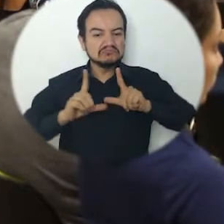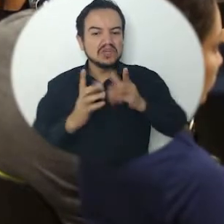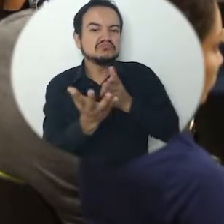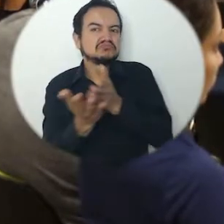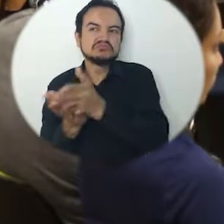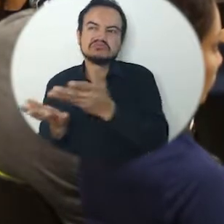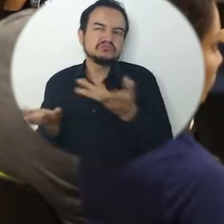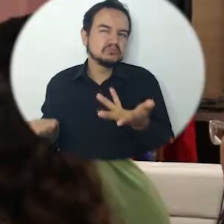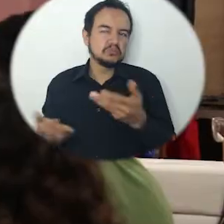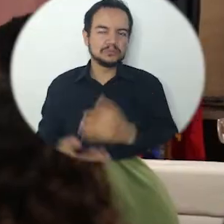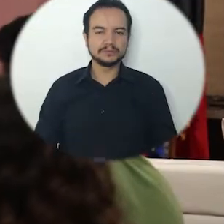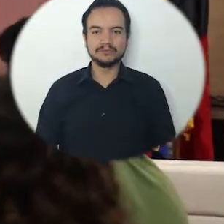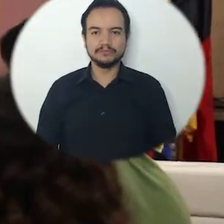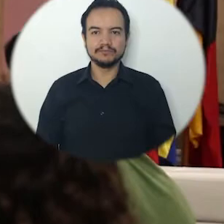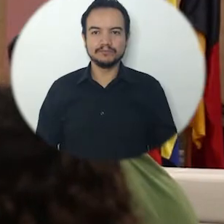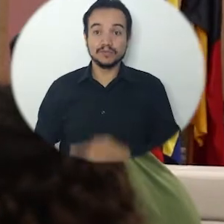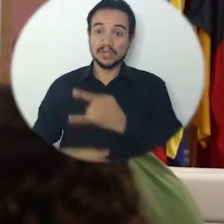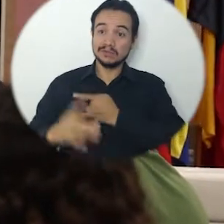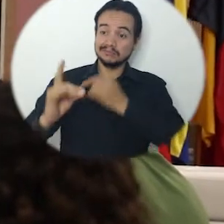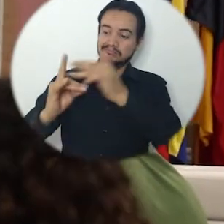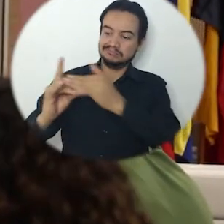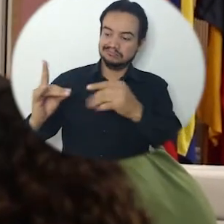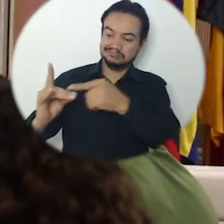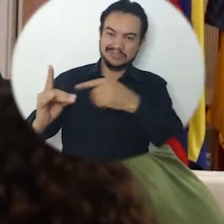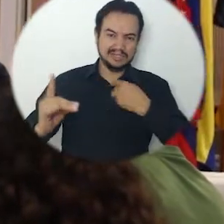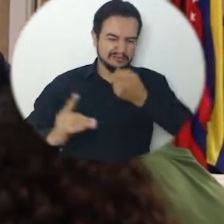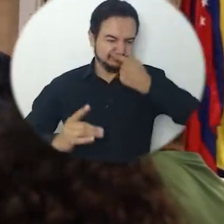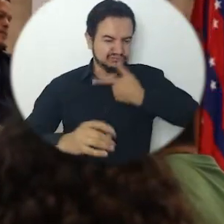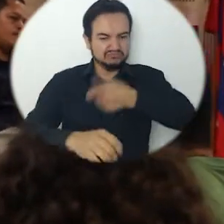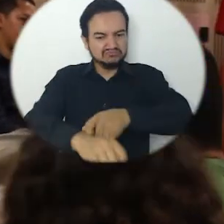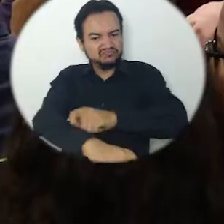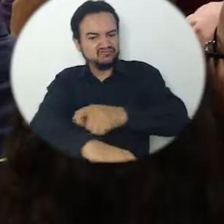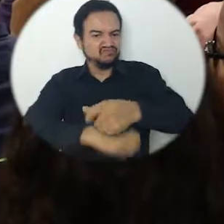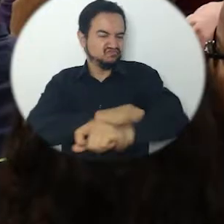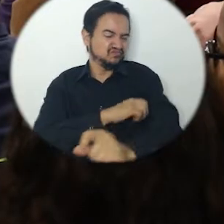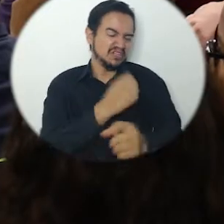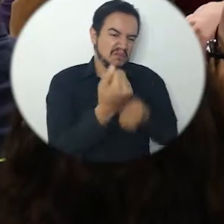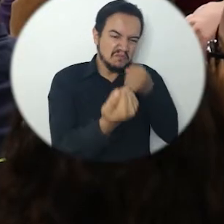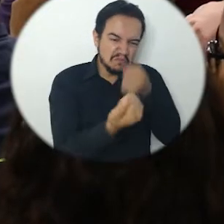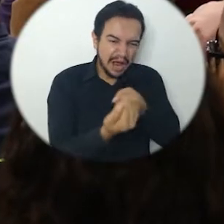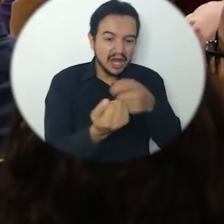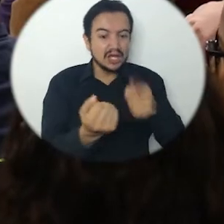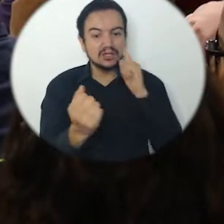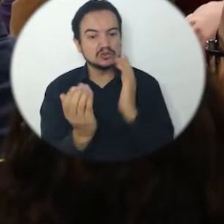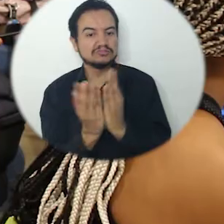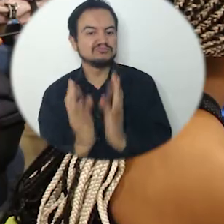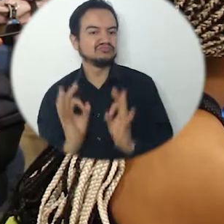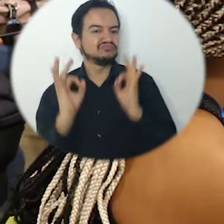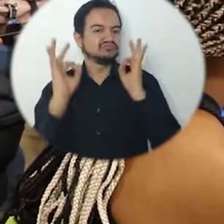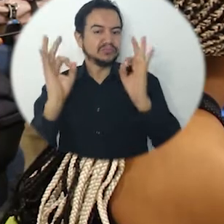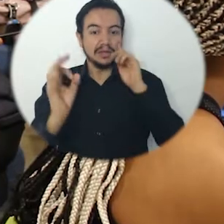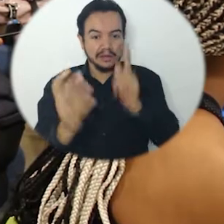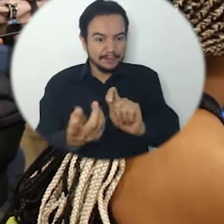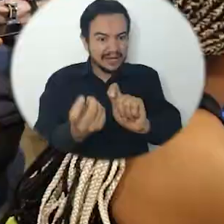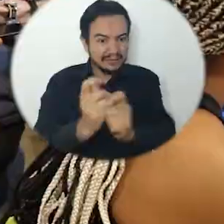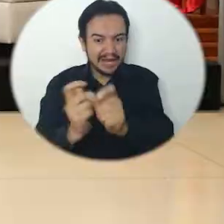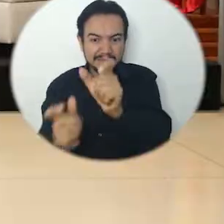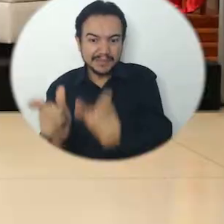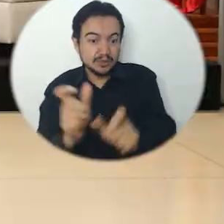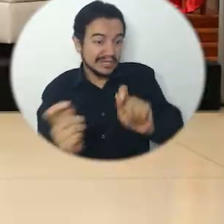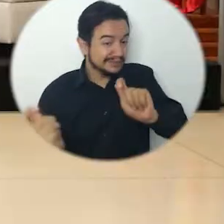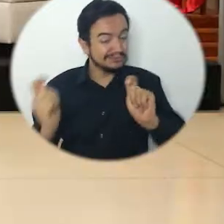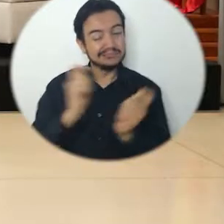a nuestra carrera profesional. CUNY Magdalena sigue apostándole a la educación de alta calidad, transformando vidas positivamente